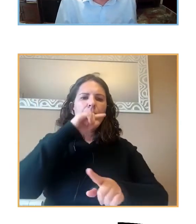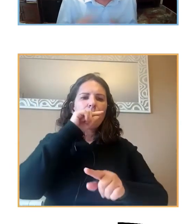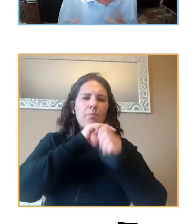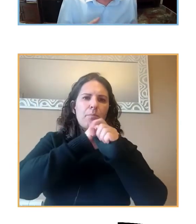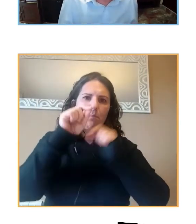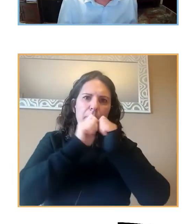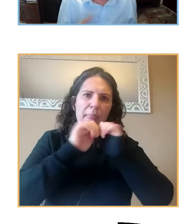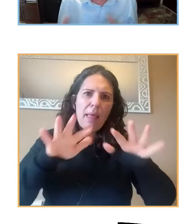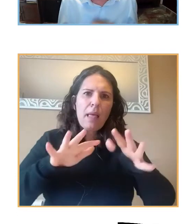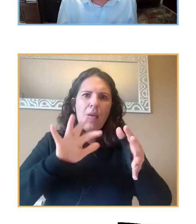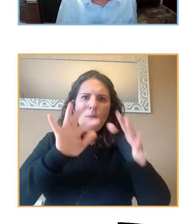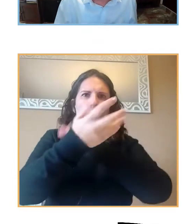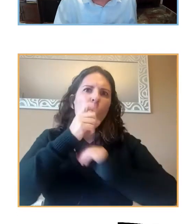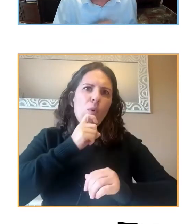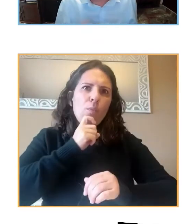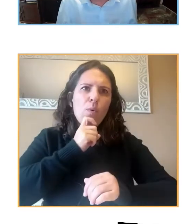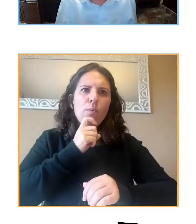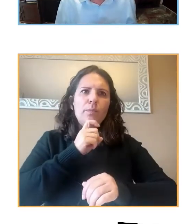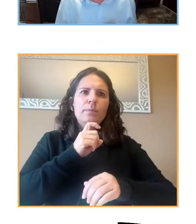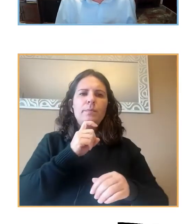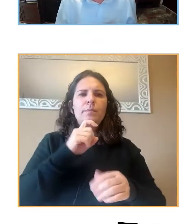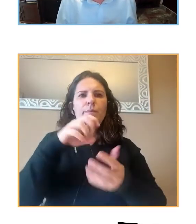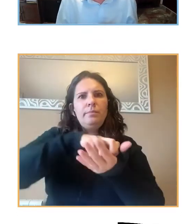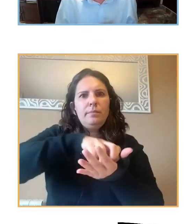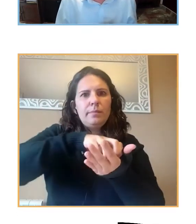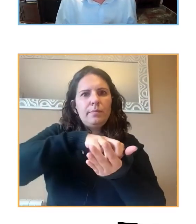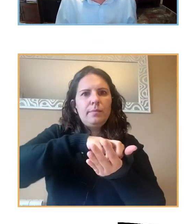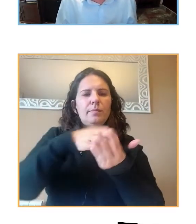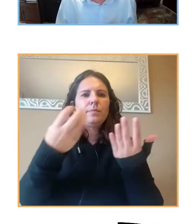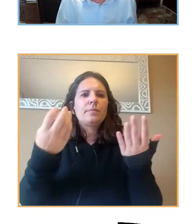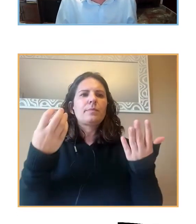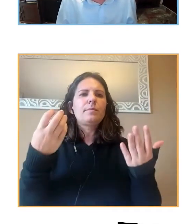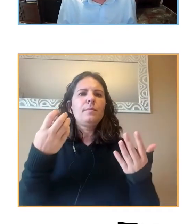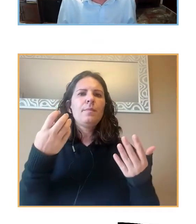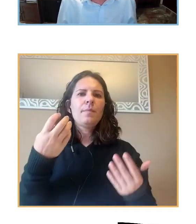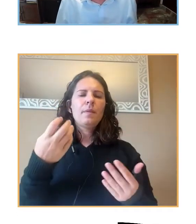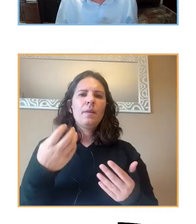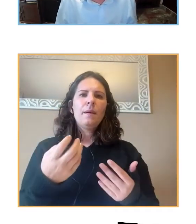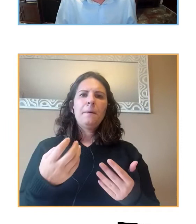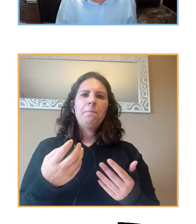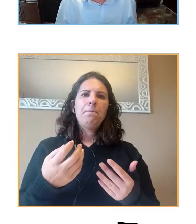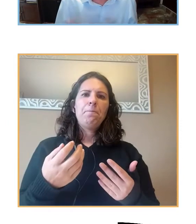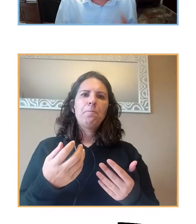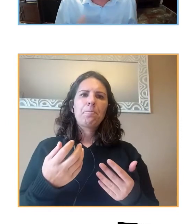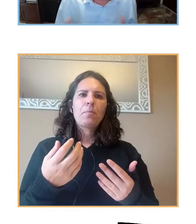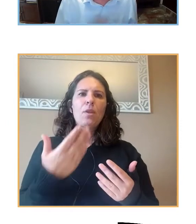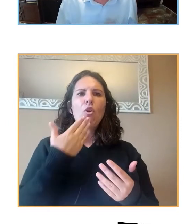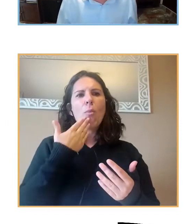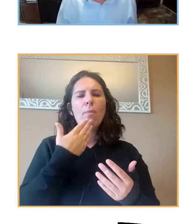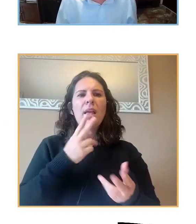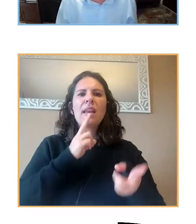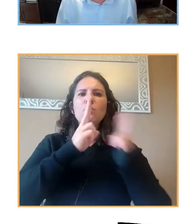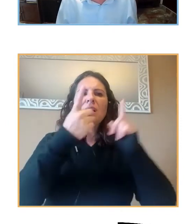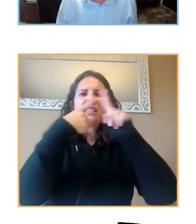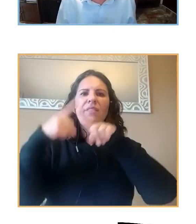y toda la incertidumbre de las distintas formas o distintas respuestas que han dado